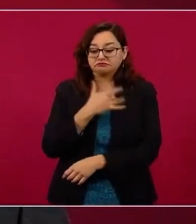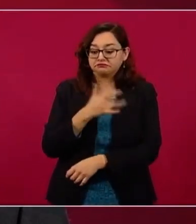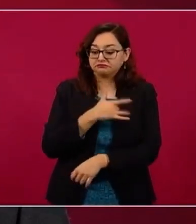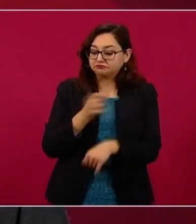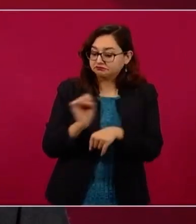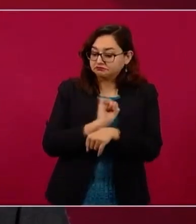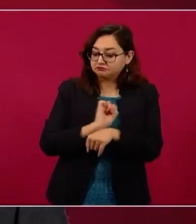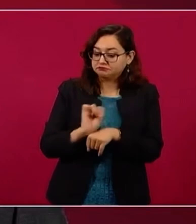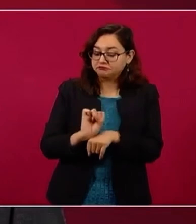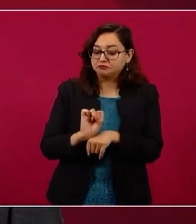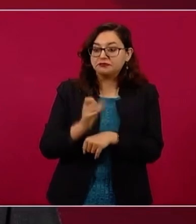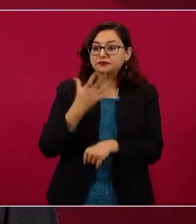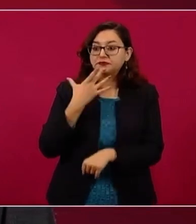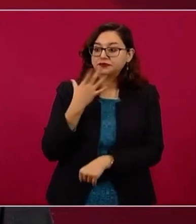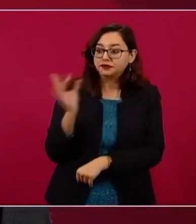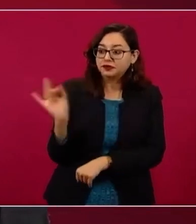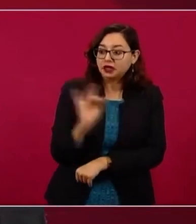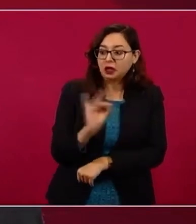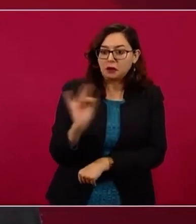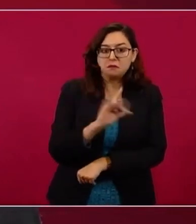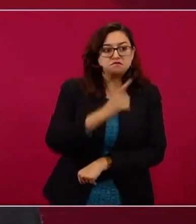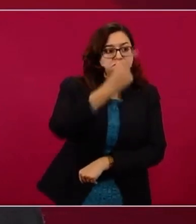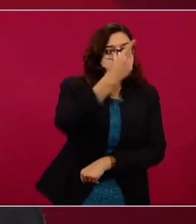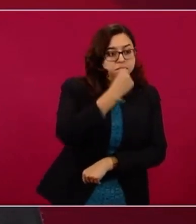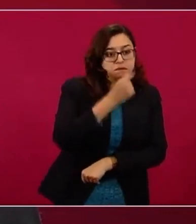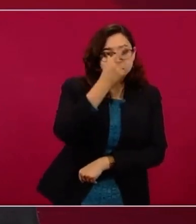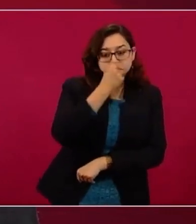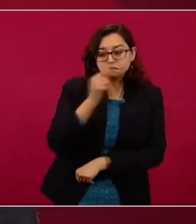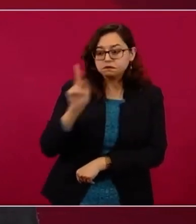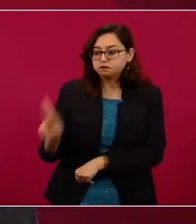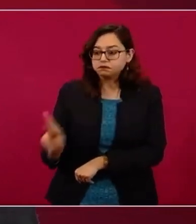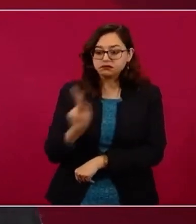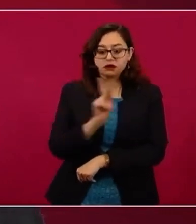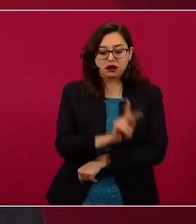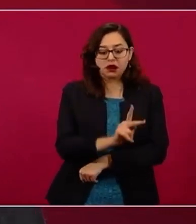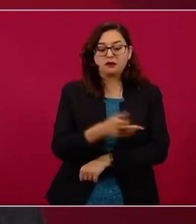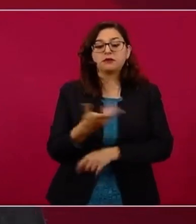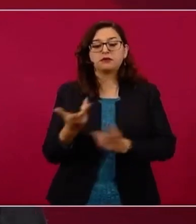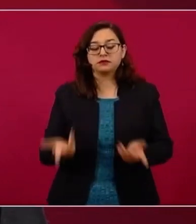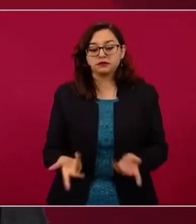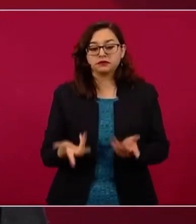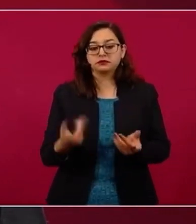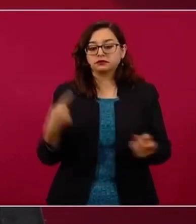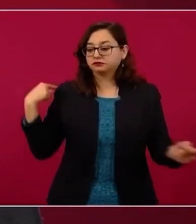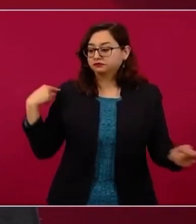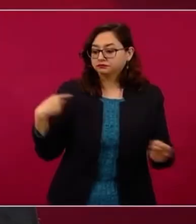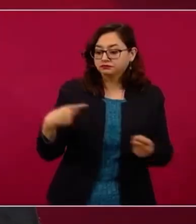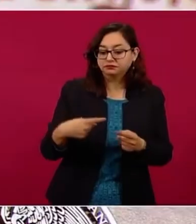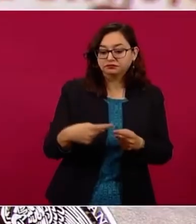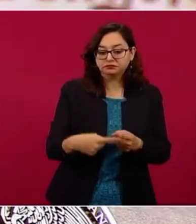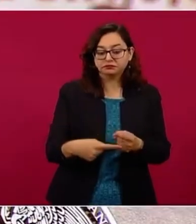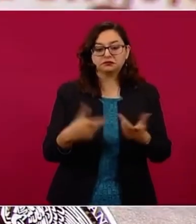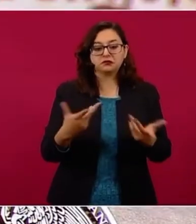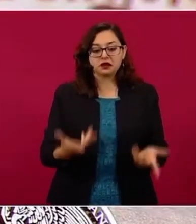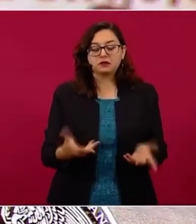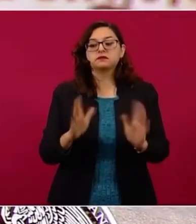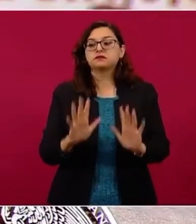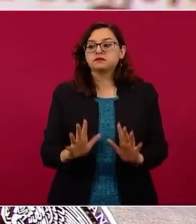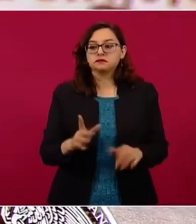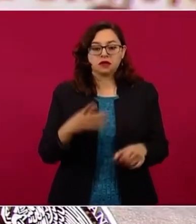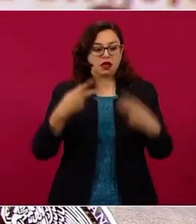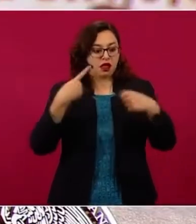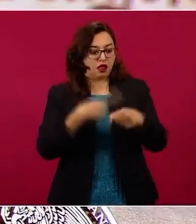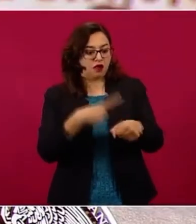semejantes a otras enfermedades respiratorias. A lo largo de pocos días se restablecen, después de haber